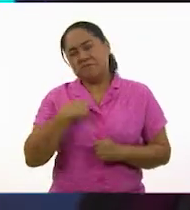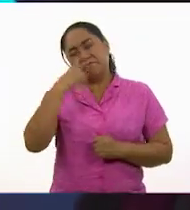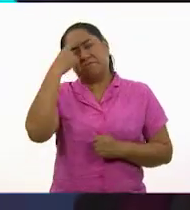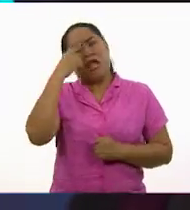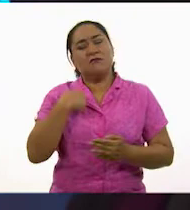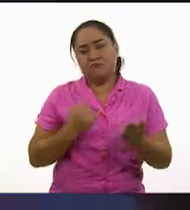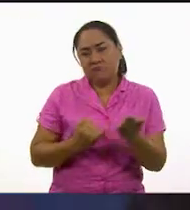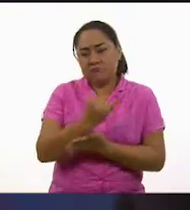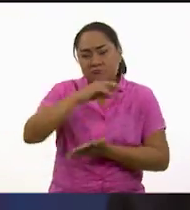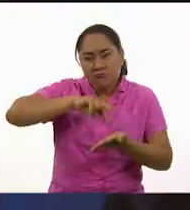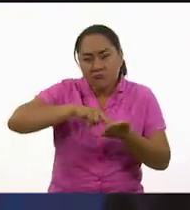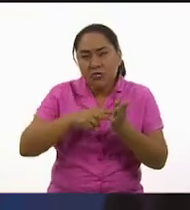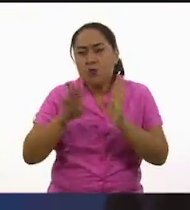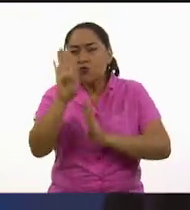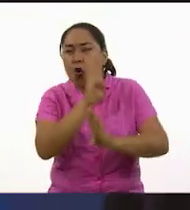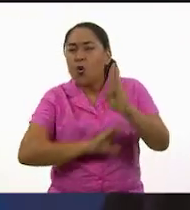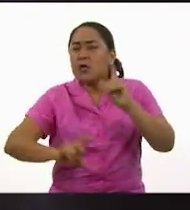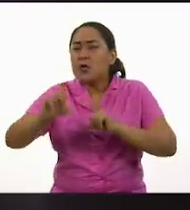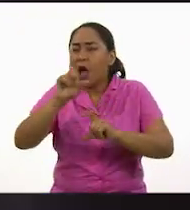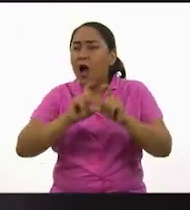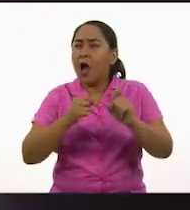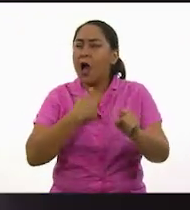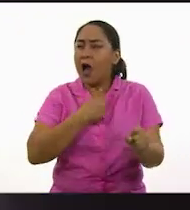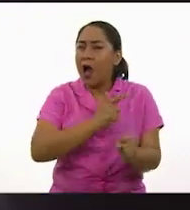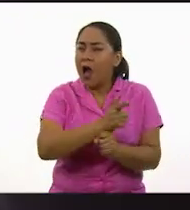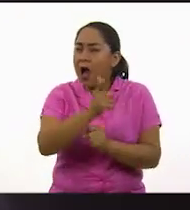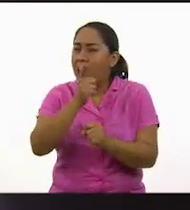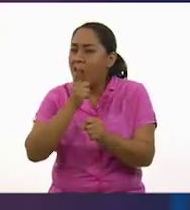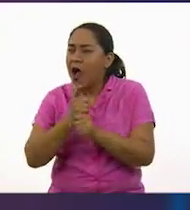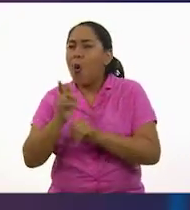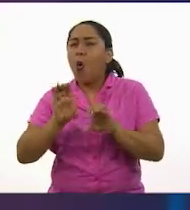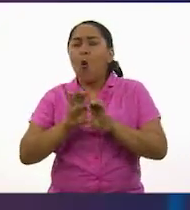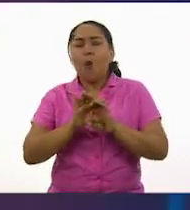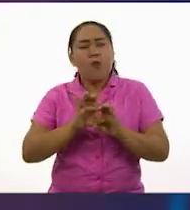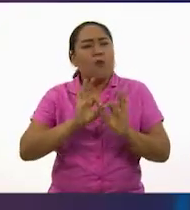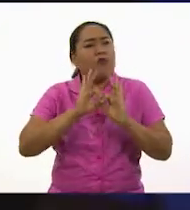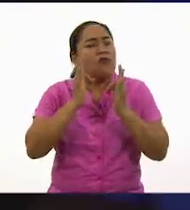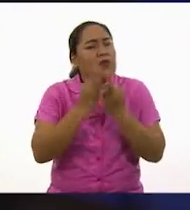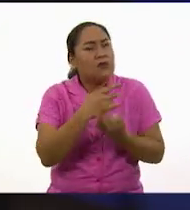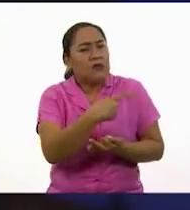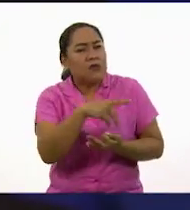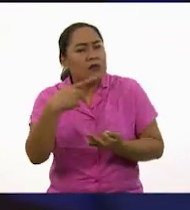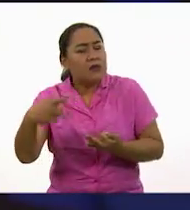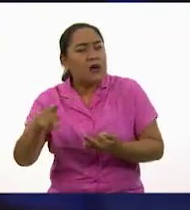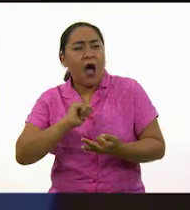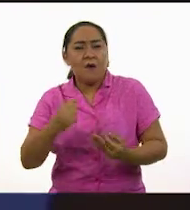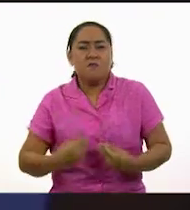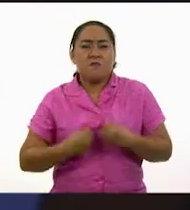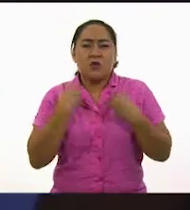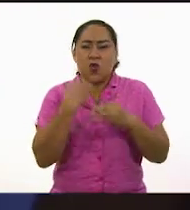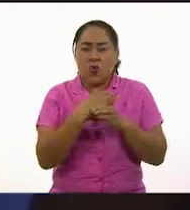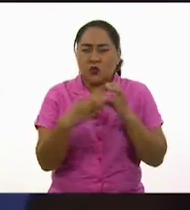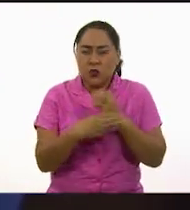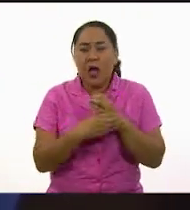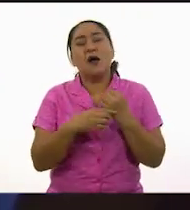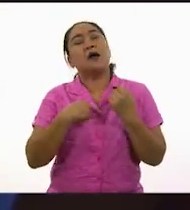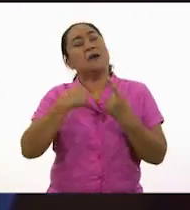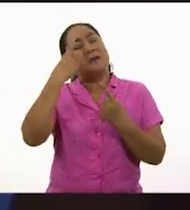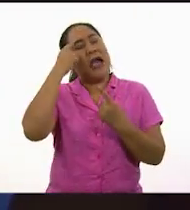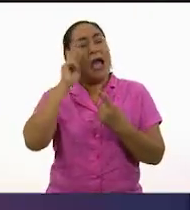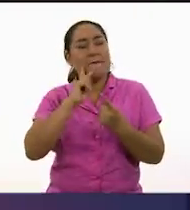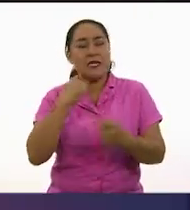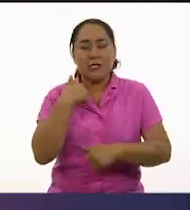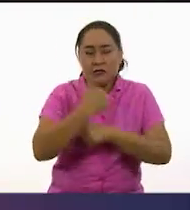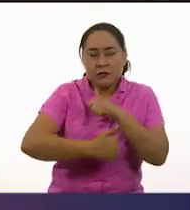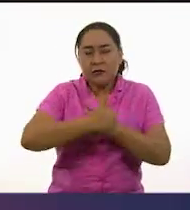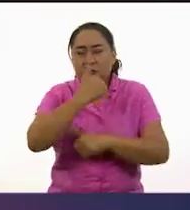estudiar ingeniería bioquímica porque me ayudó a entender cómo funcionaban los seres vivos. Pero también empezó mi camino para descubrir soluciones que nadie